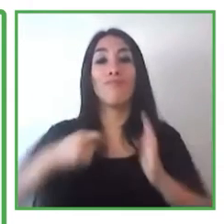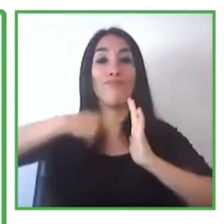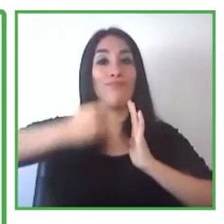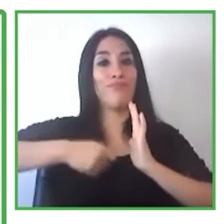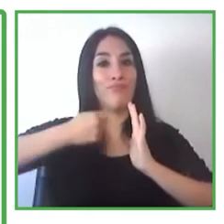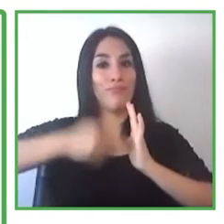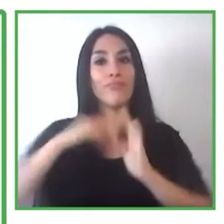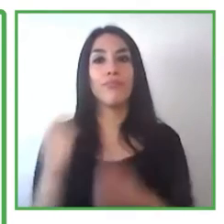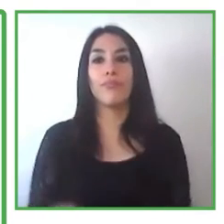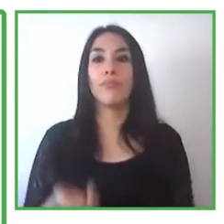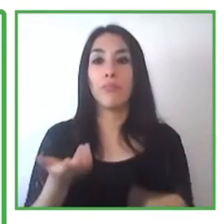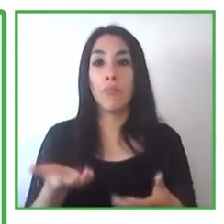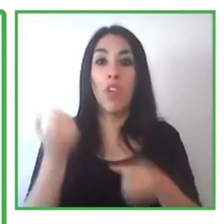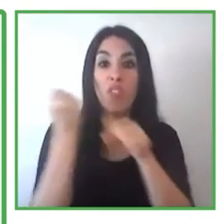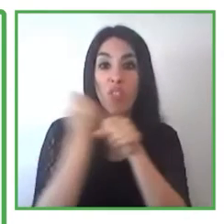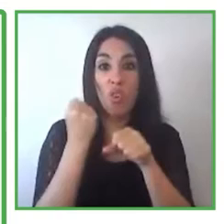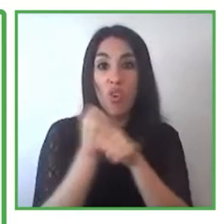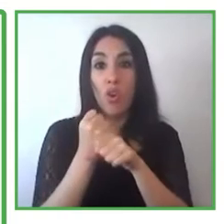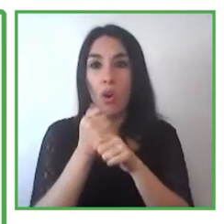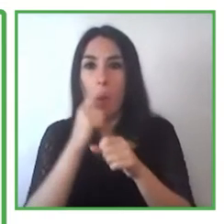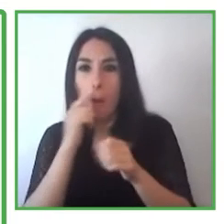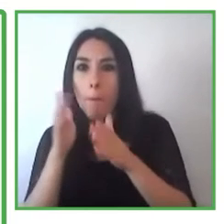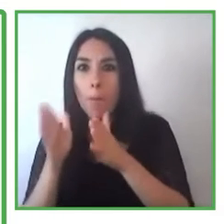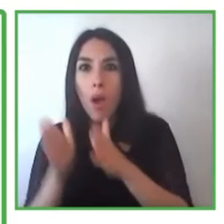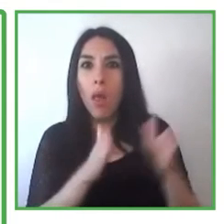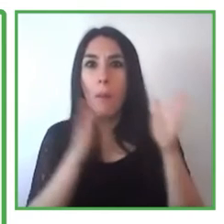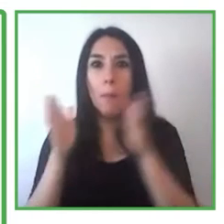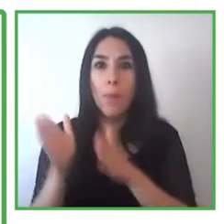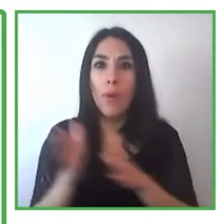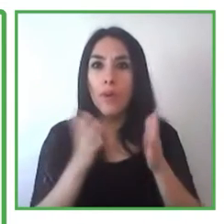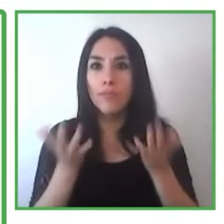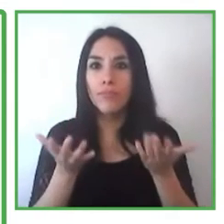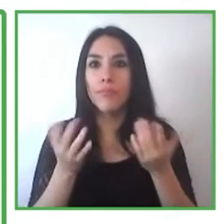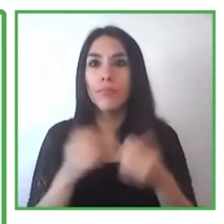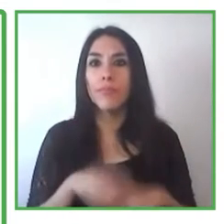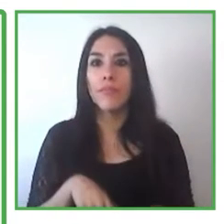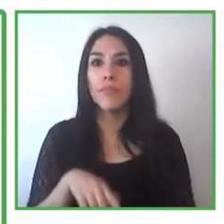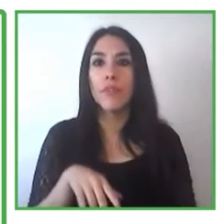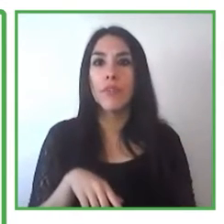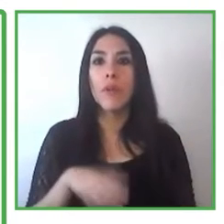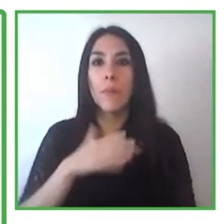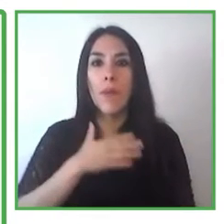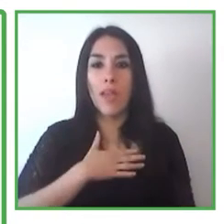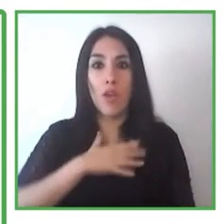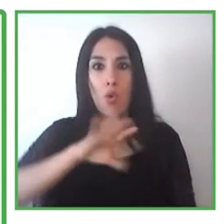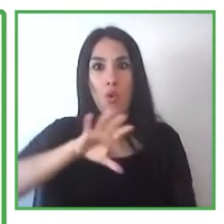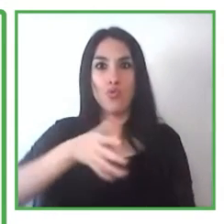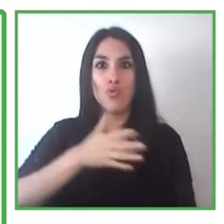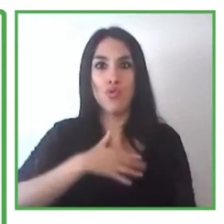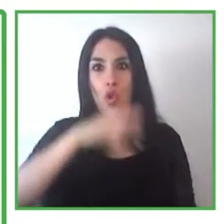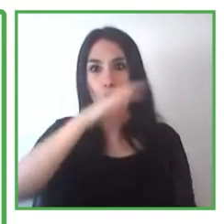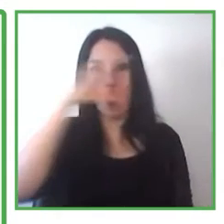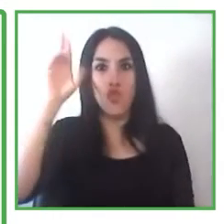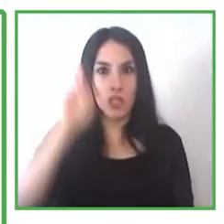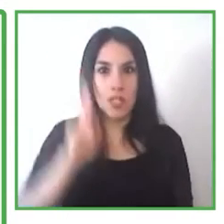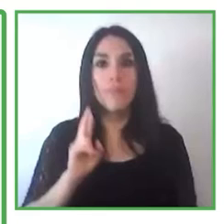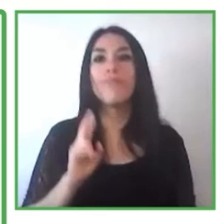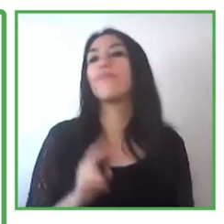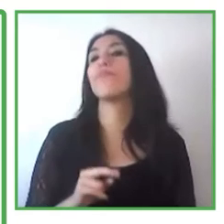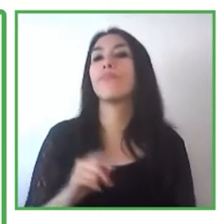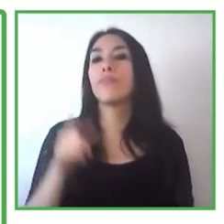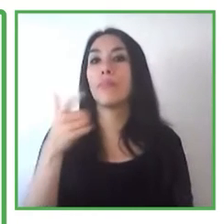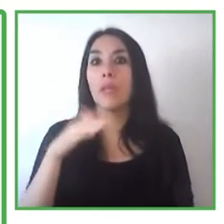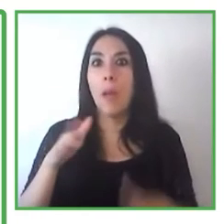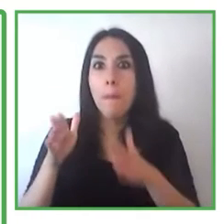estratégica dentro del plan nacional del Ministerio de Trabajo y Seguridad Social con su propio financiamiento.